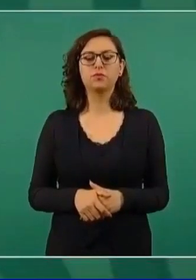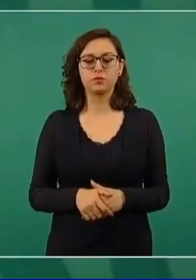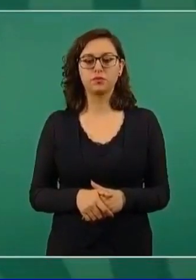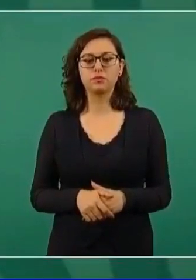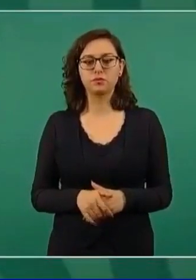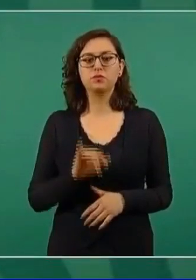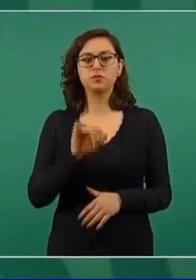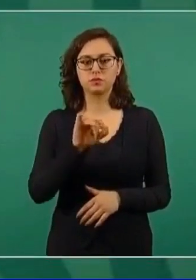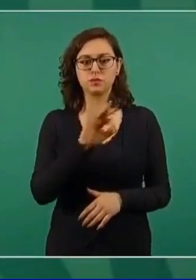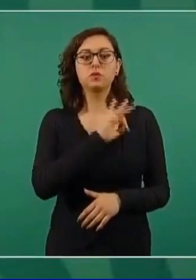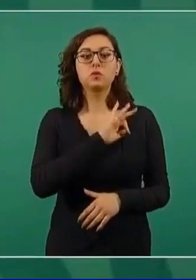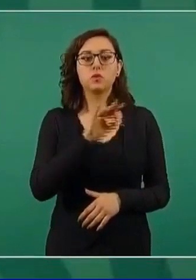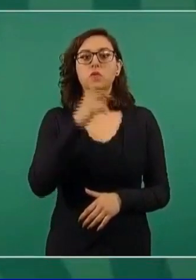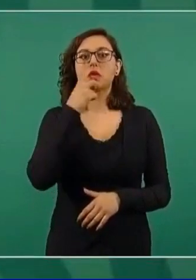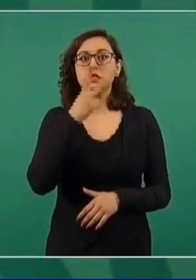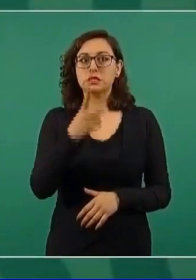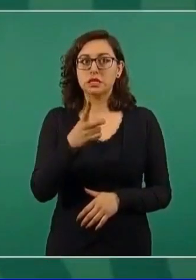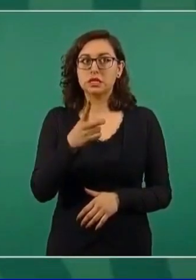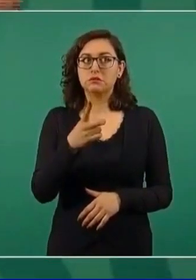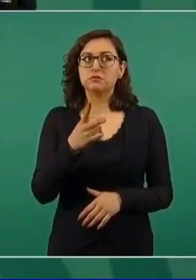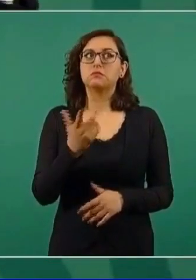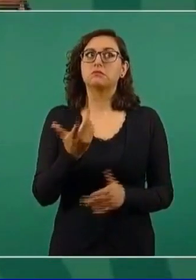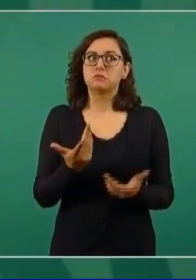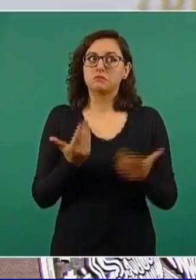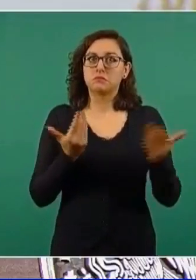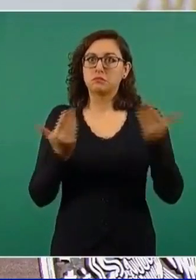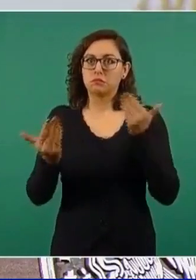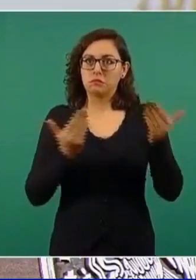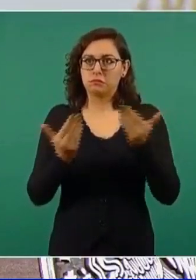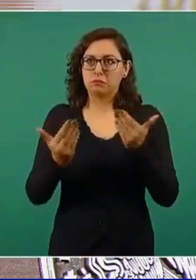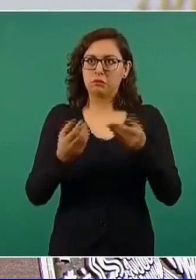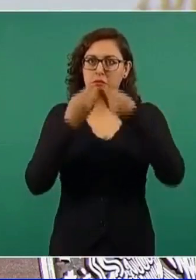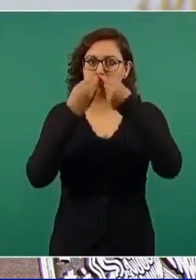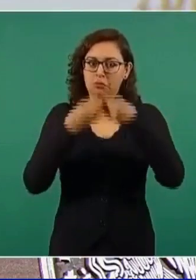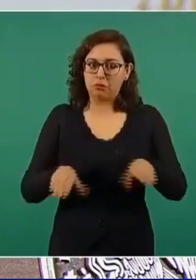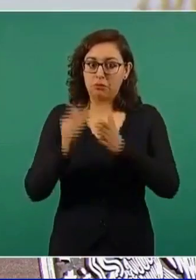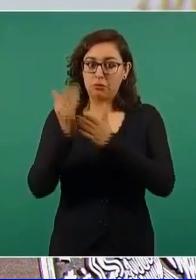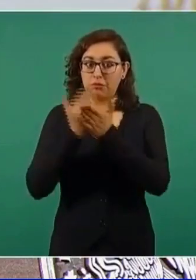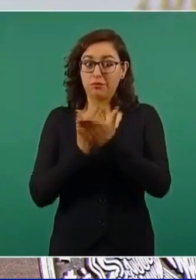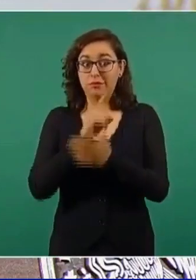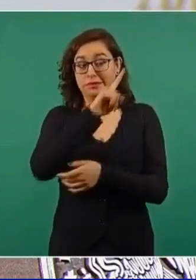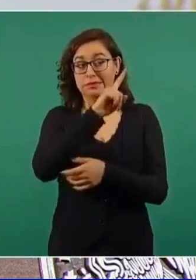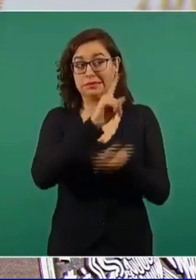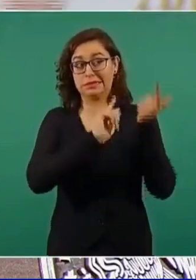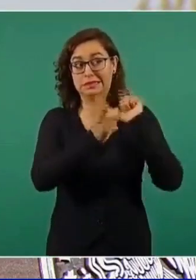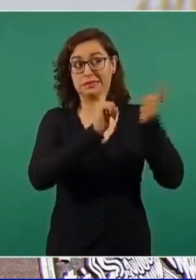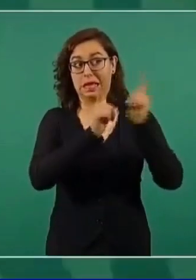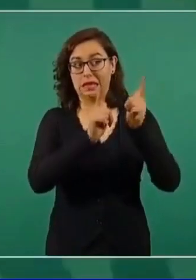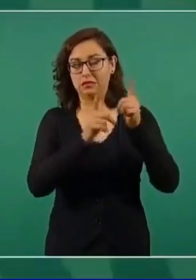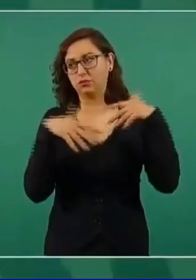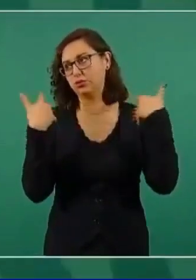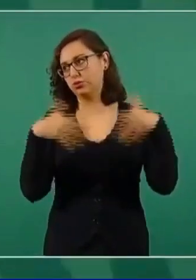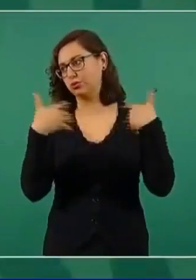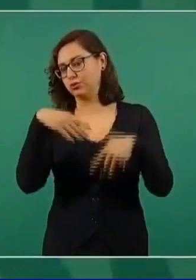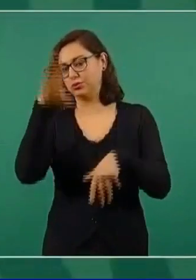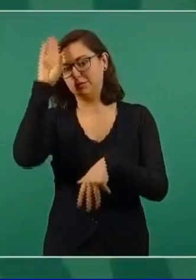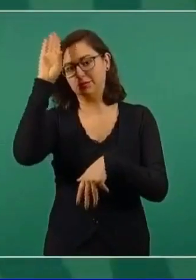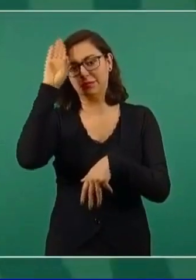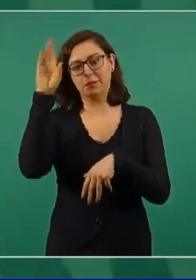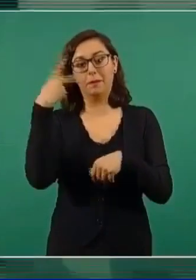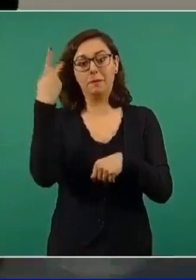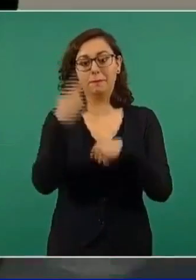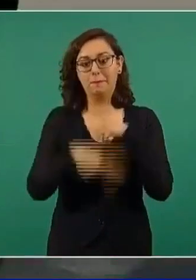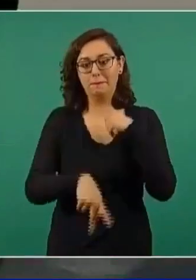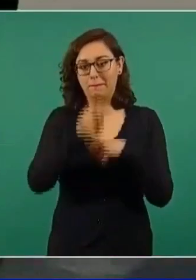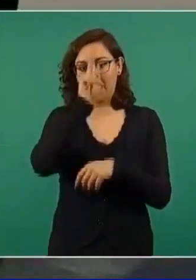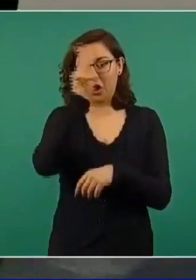fueron pocas si se compara con las pérdidas en Texas. Pero con esta disputa, ¿no